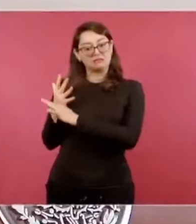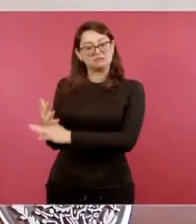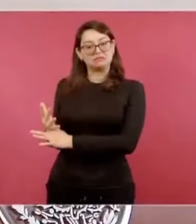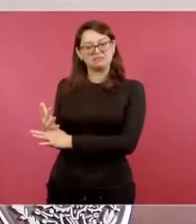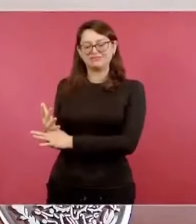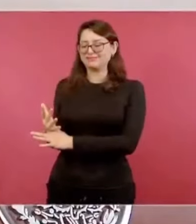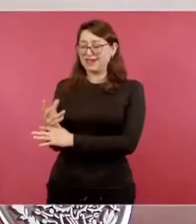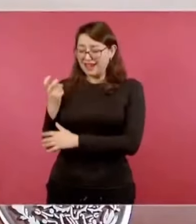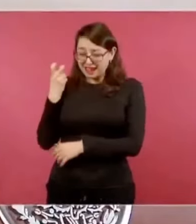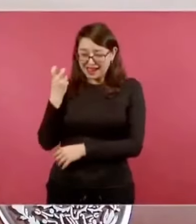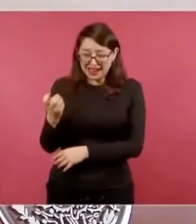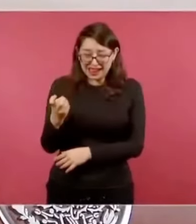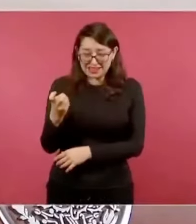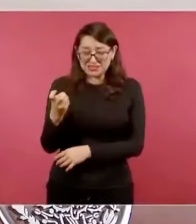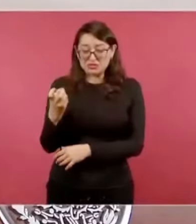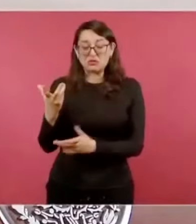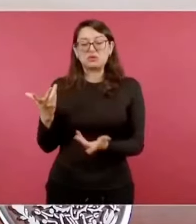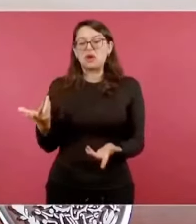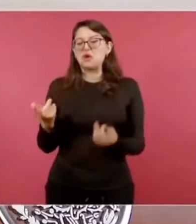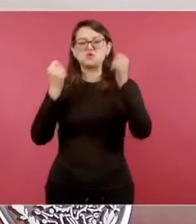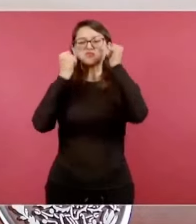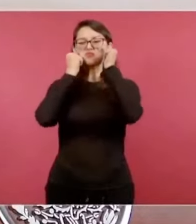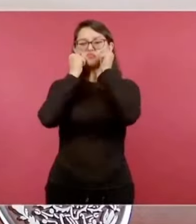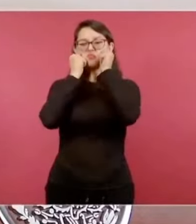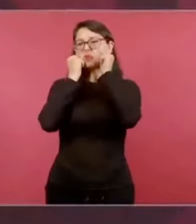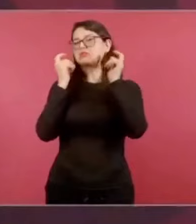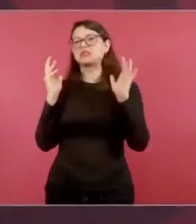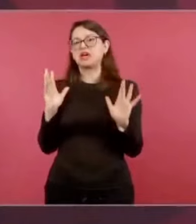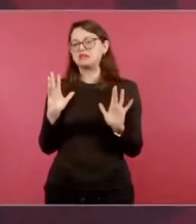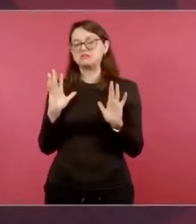de que el fin justifica los medios,